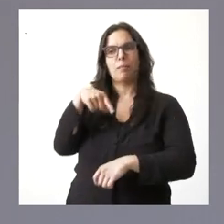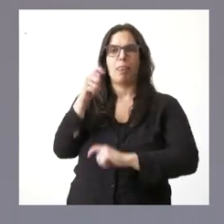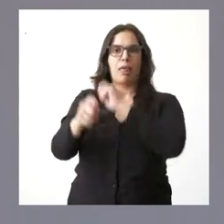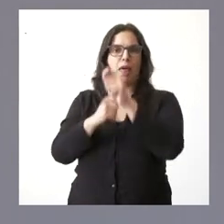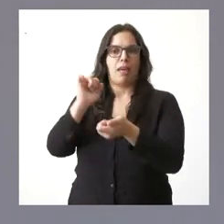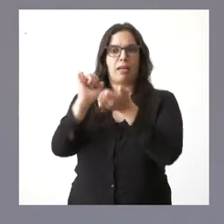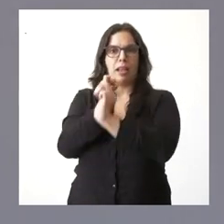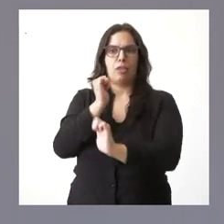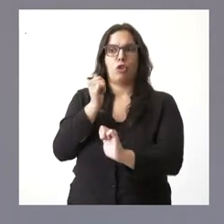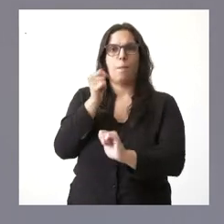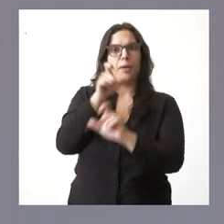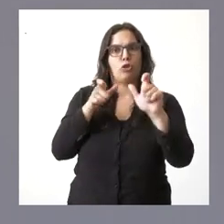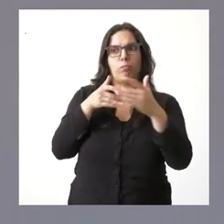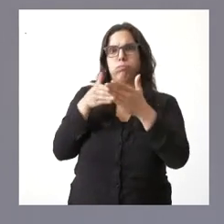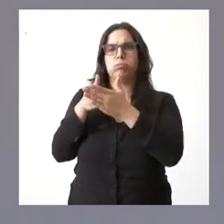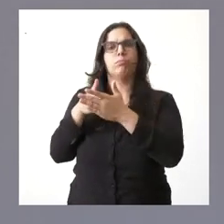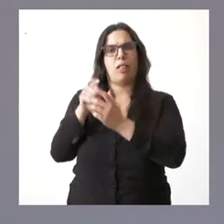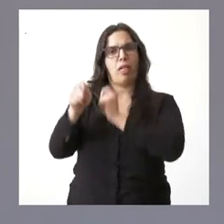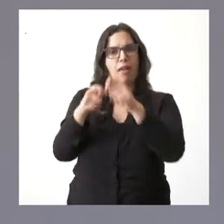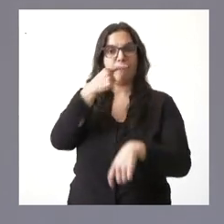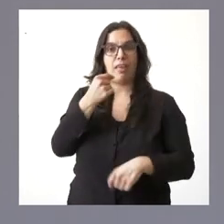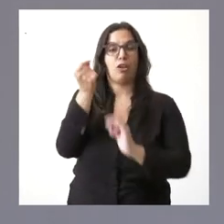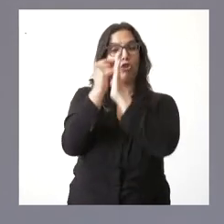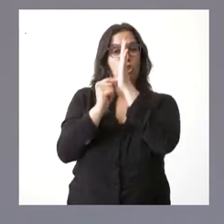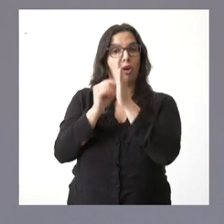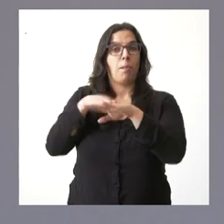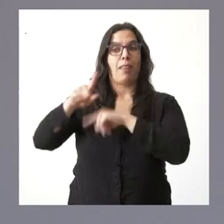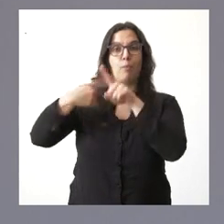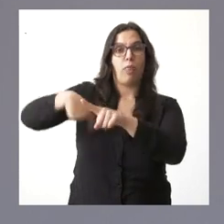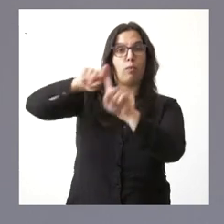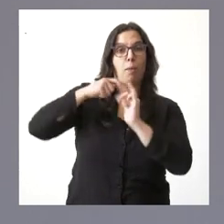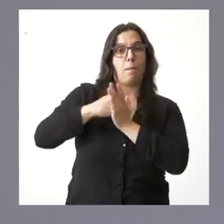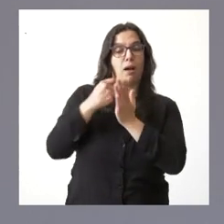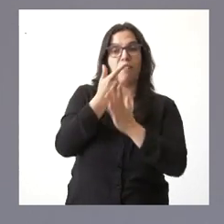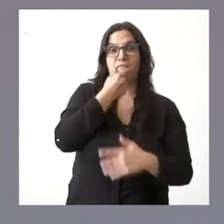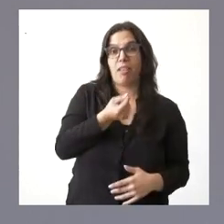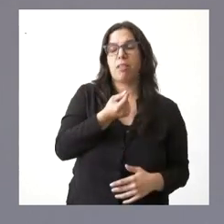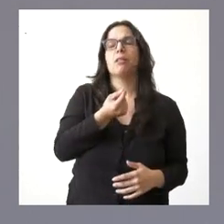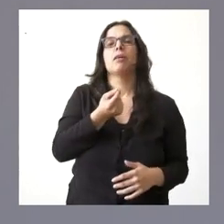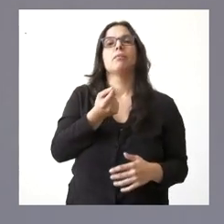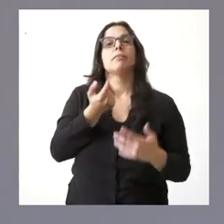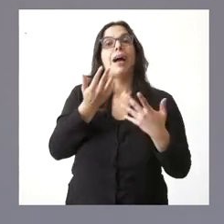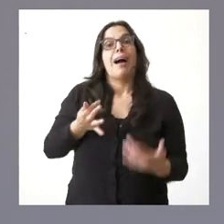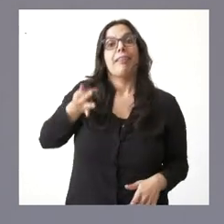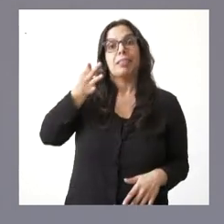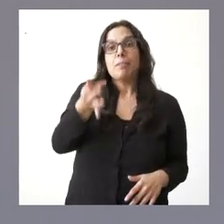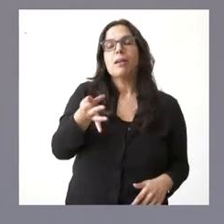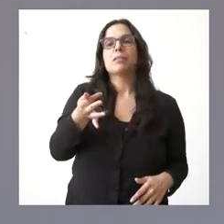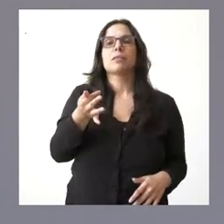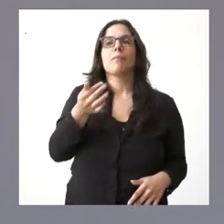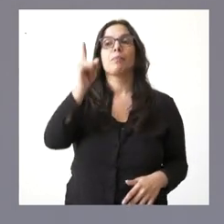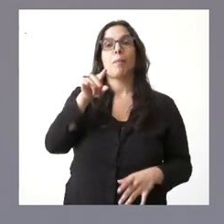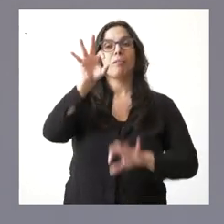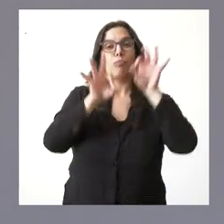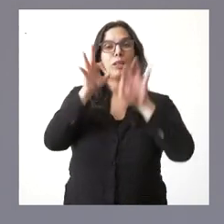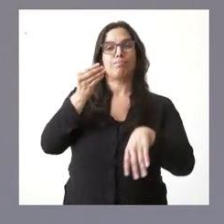tiene especiales dificultades para tenerlo y en mejores condiciones que lo que podría tenerlo en el mercado sin aval, sino que, además, reduce el tipo de